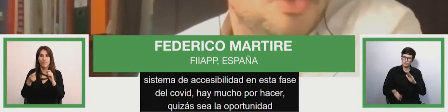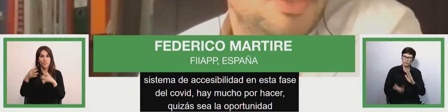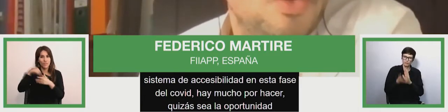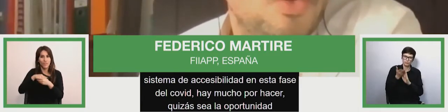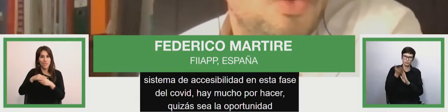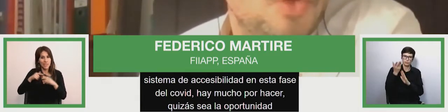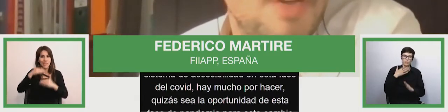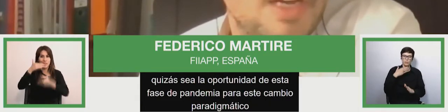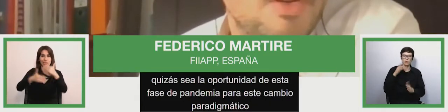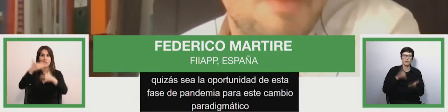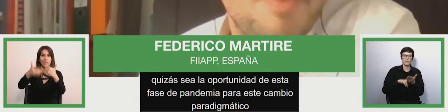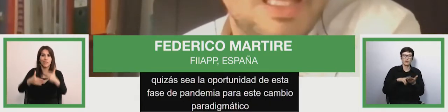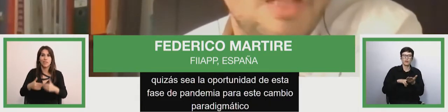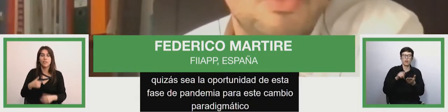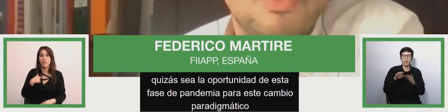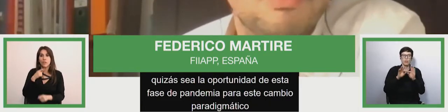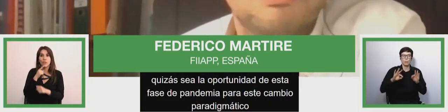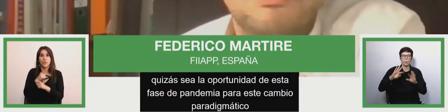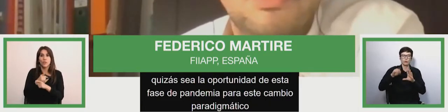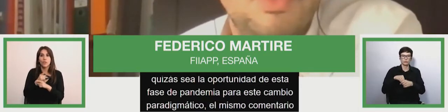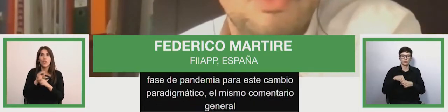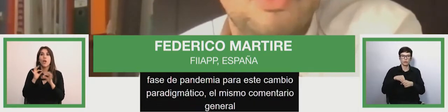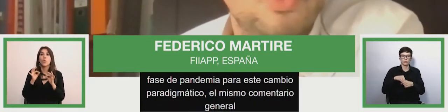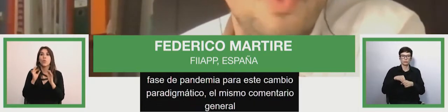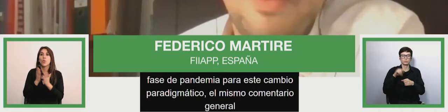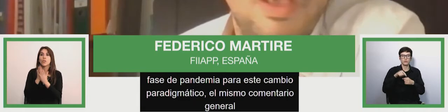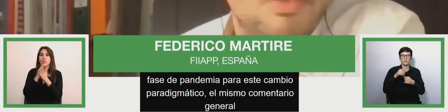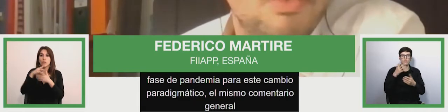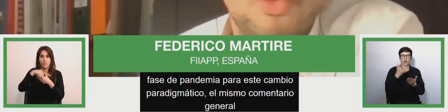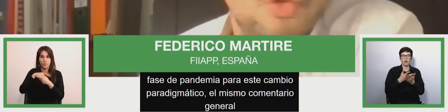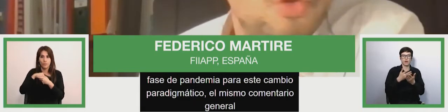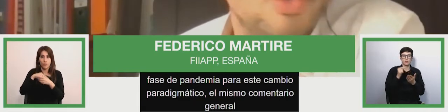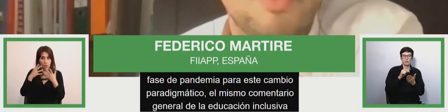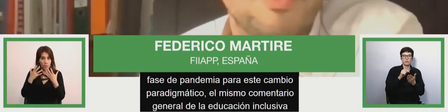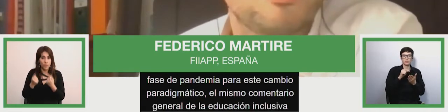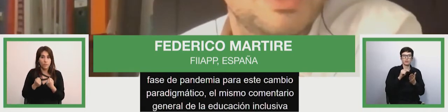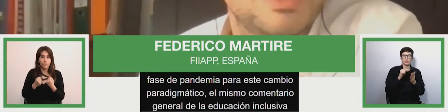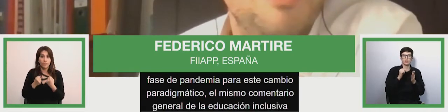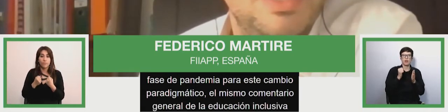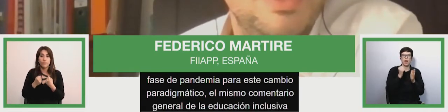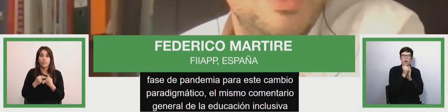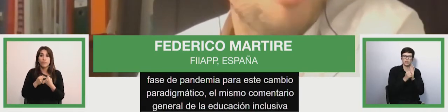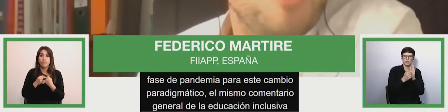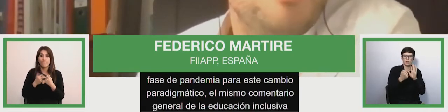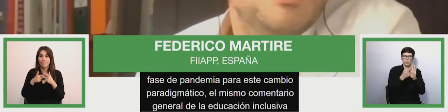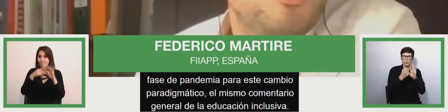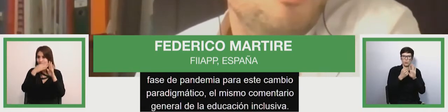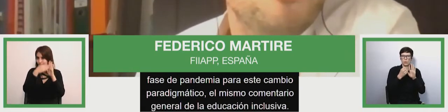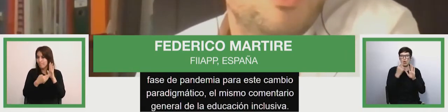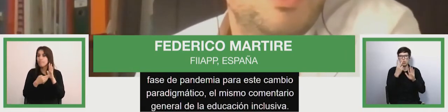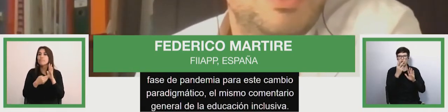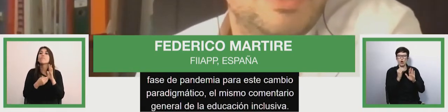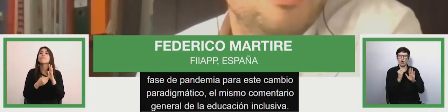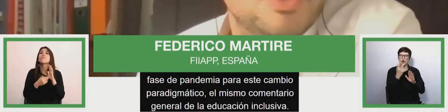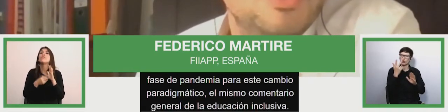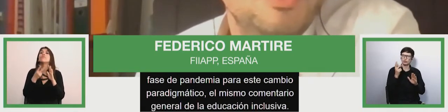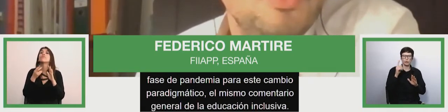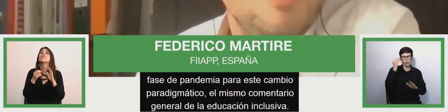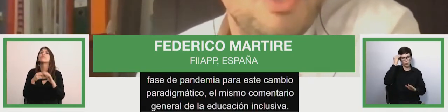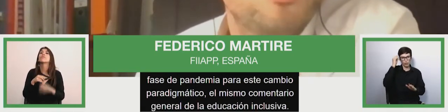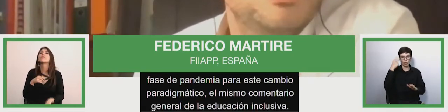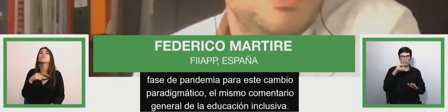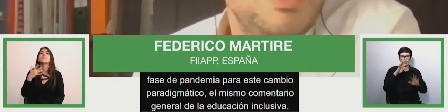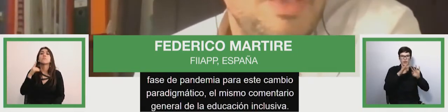educación inclusiva, que era el apartado 2.9 o 2.8, ahora no me acuerdo exactamente, pero habla de cómo la educación